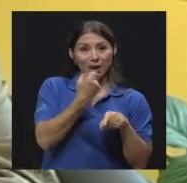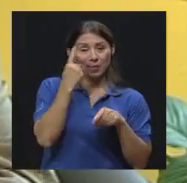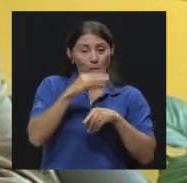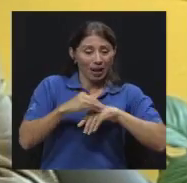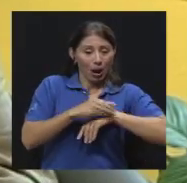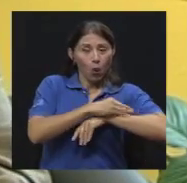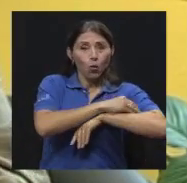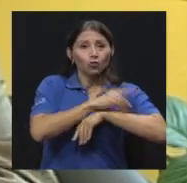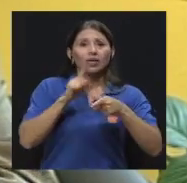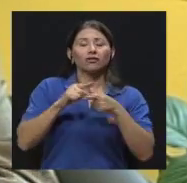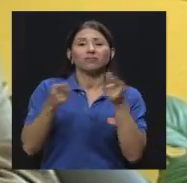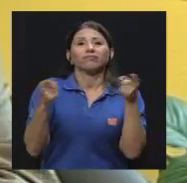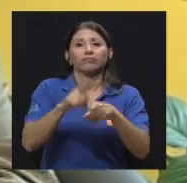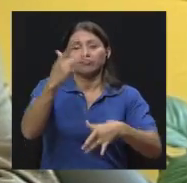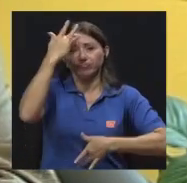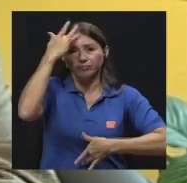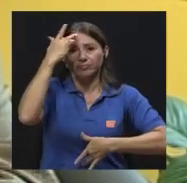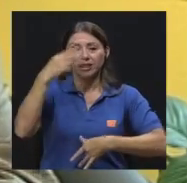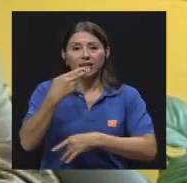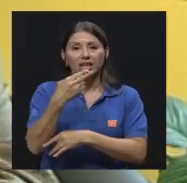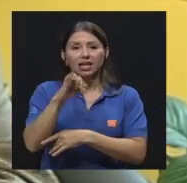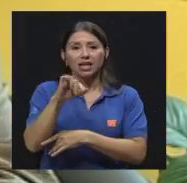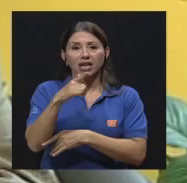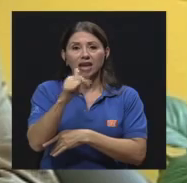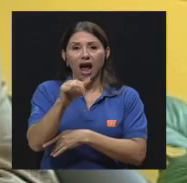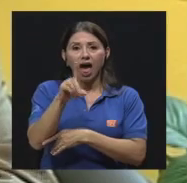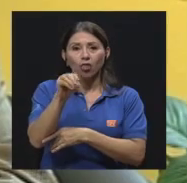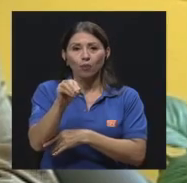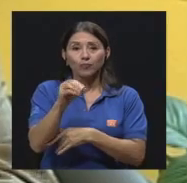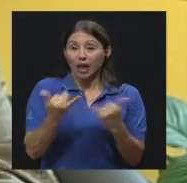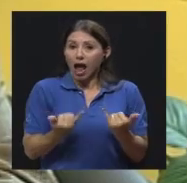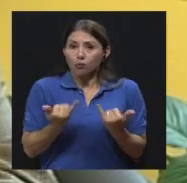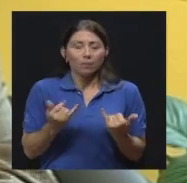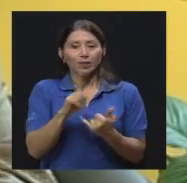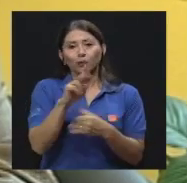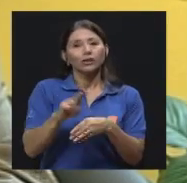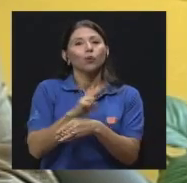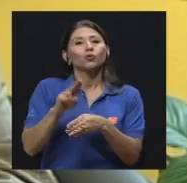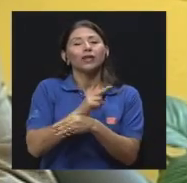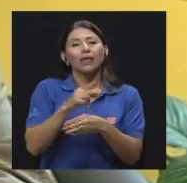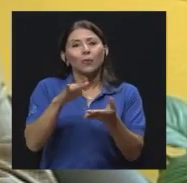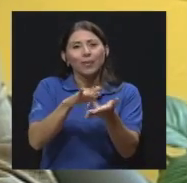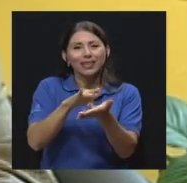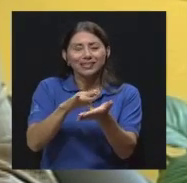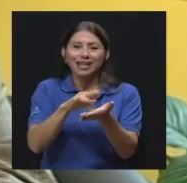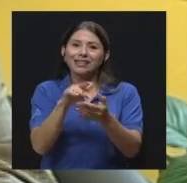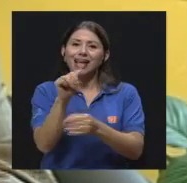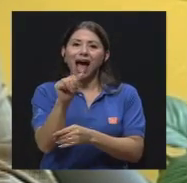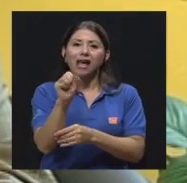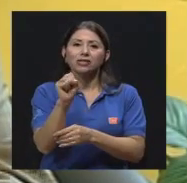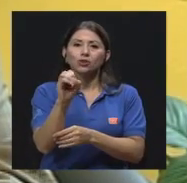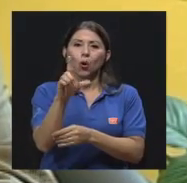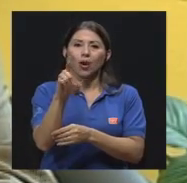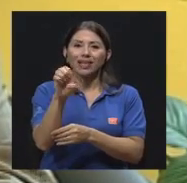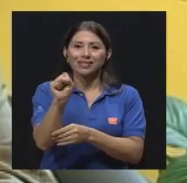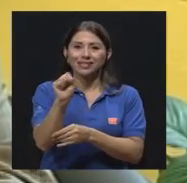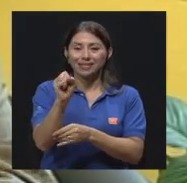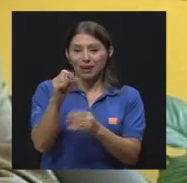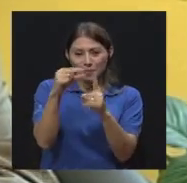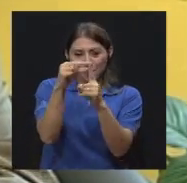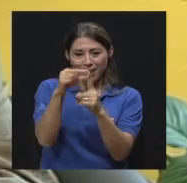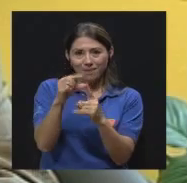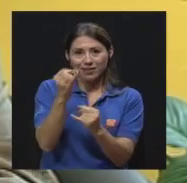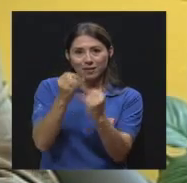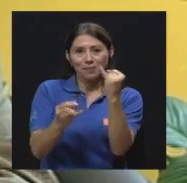ya no estamos usando tanto los azoles porque son muy antiguos, han dejado ya de tener su relevancia, se pueden usar,